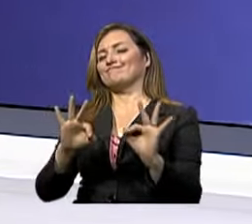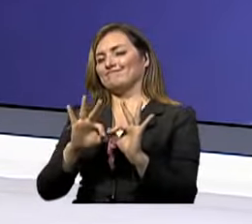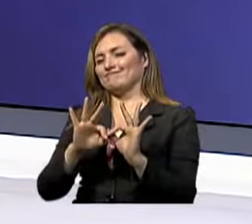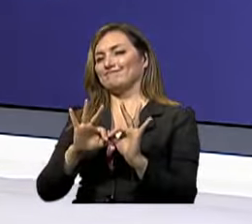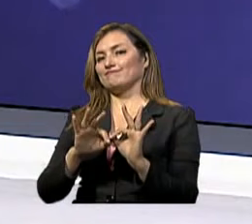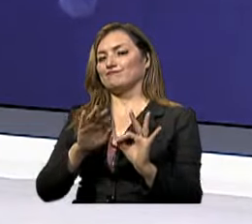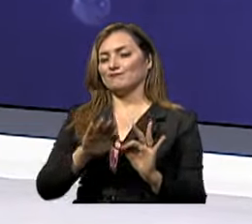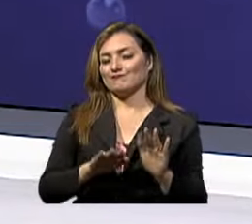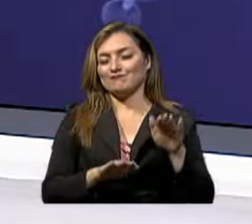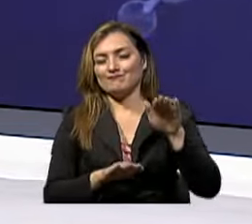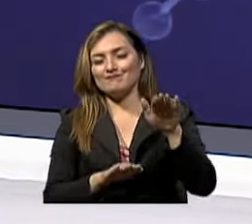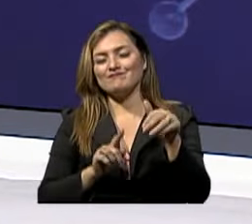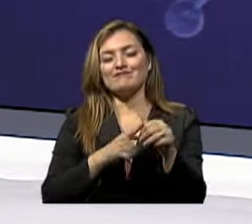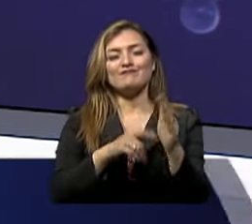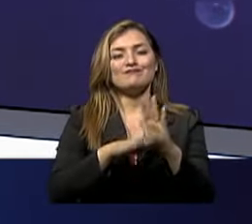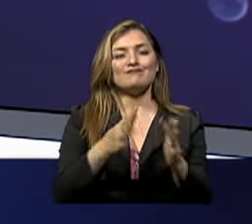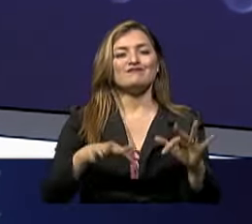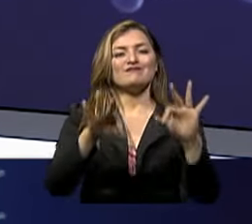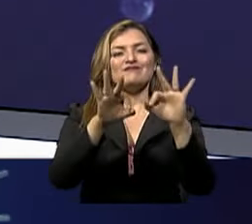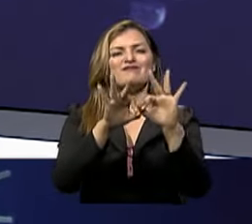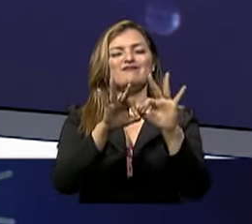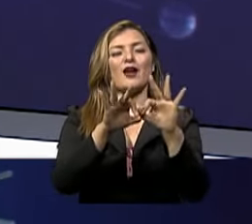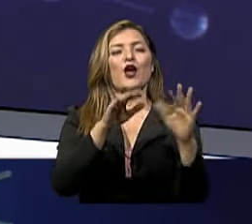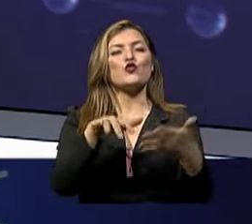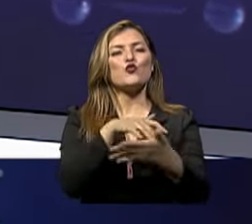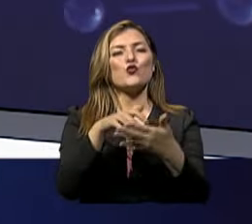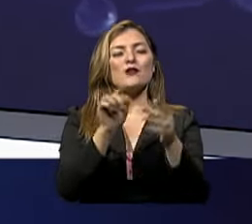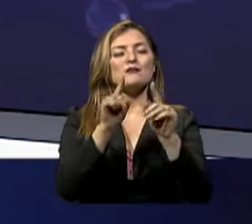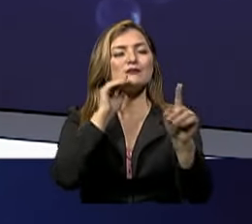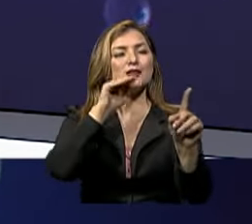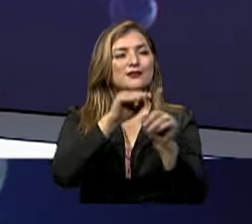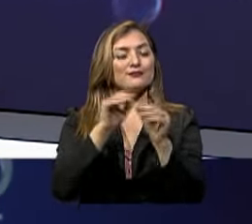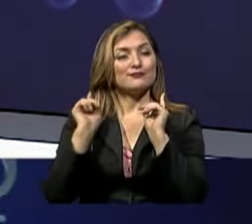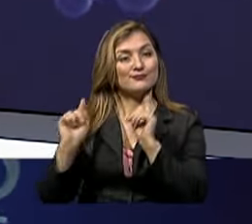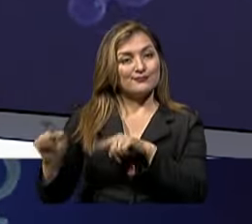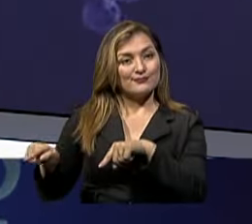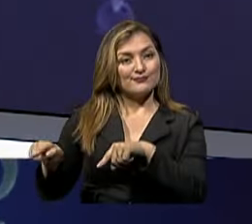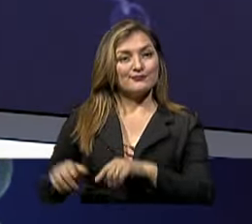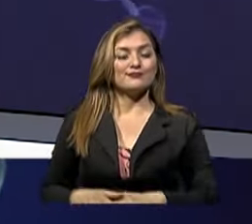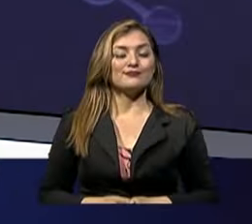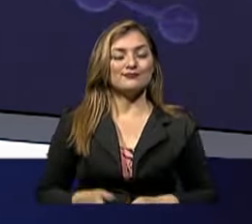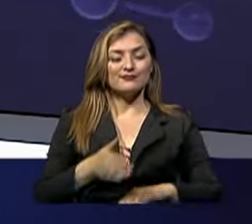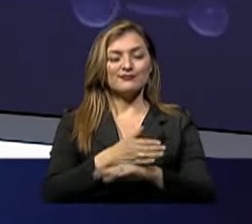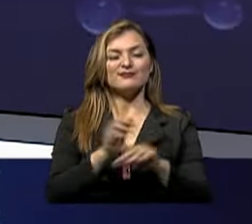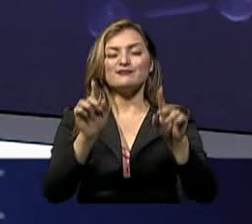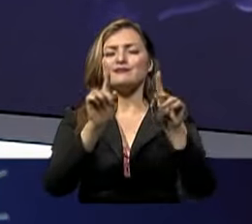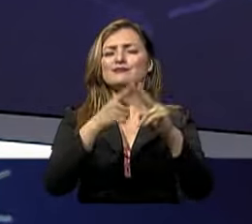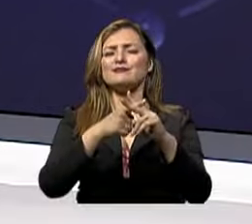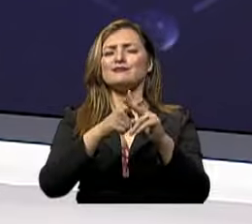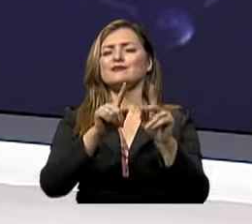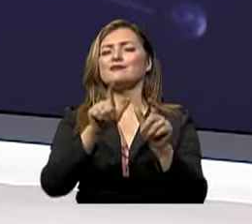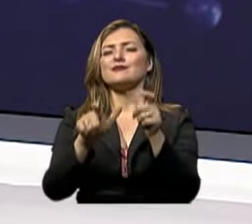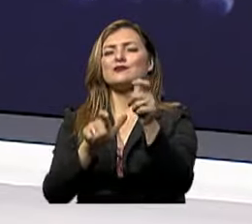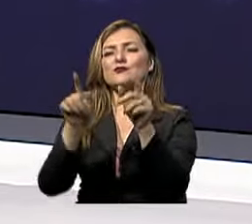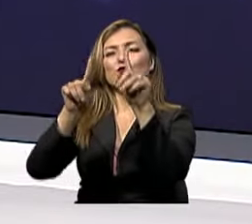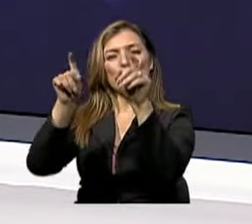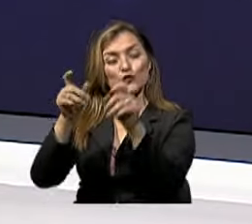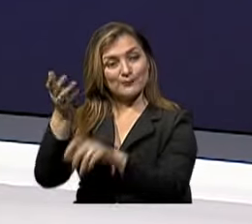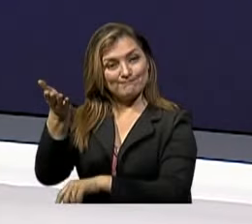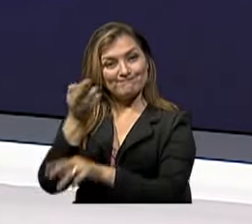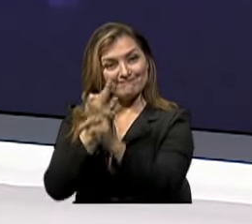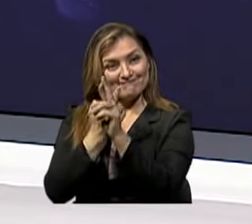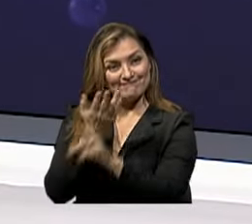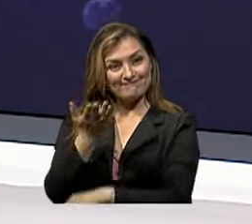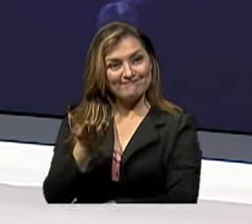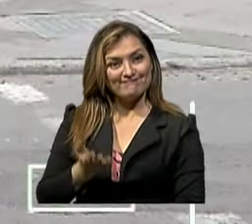importante escríbanos sus dudas a nuestra cuenta de Twitter, arroba mundo saludese antes de empezar preguntamos a la gente sobre el tabaquismo, veamos qué